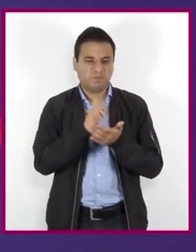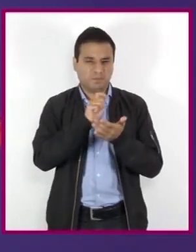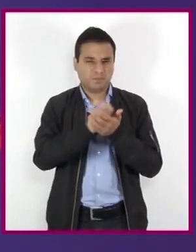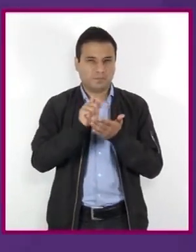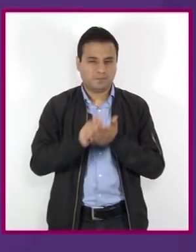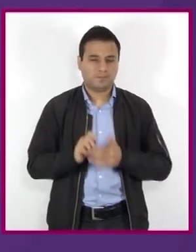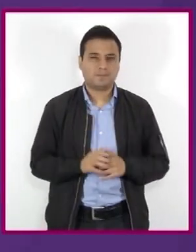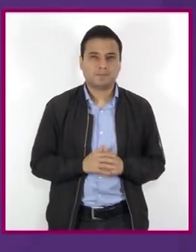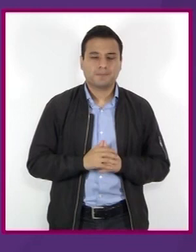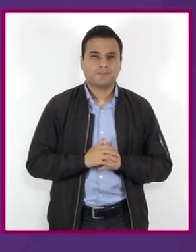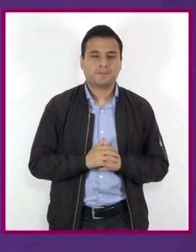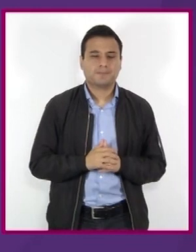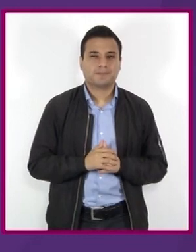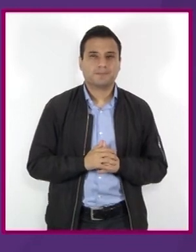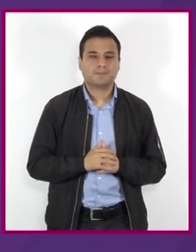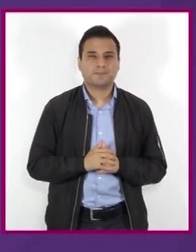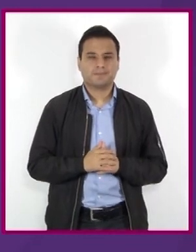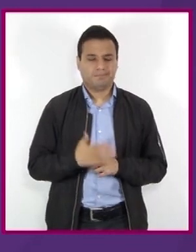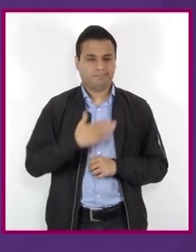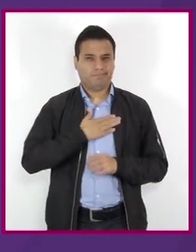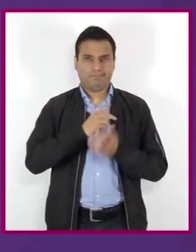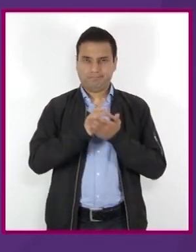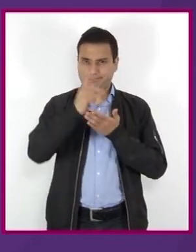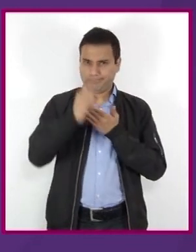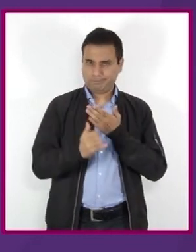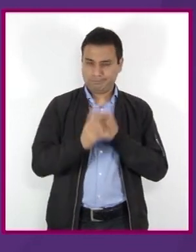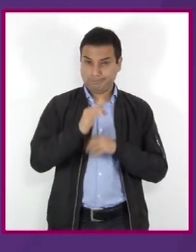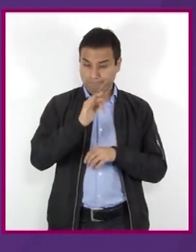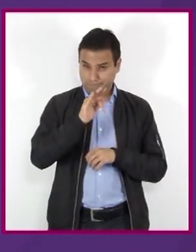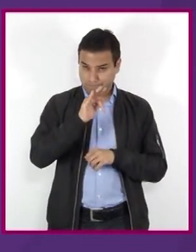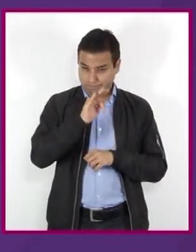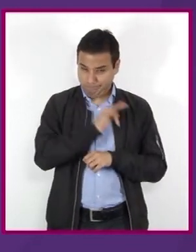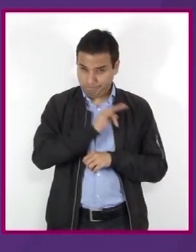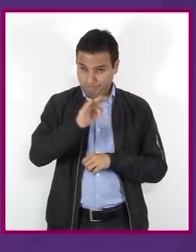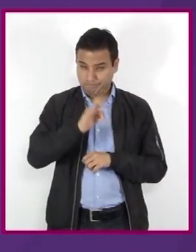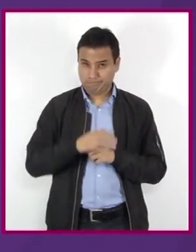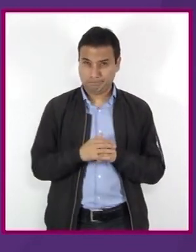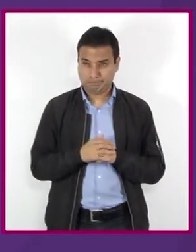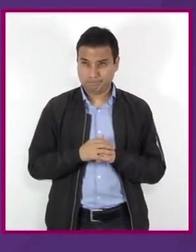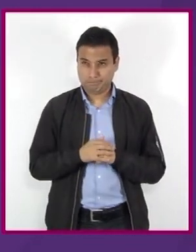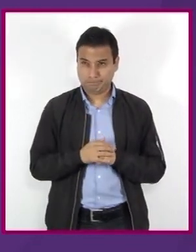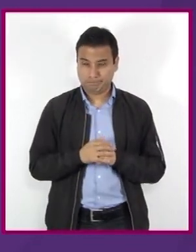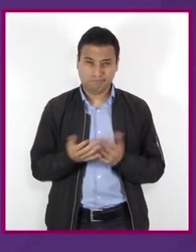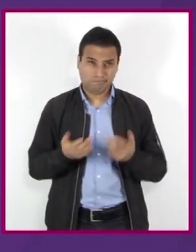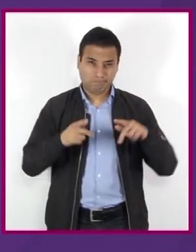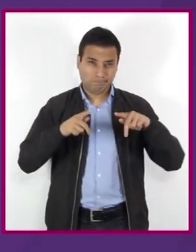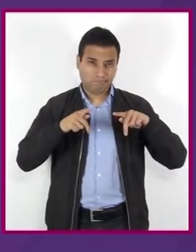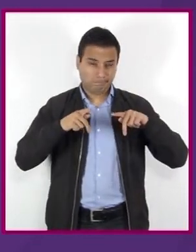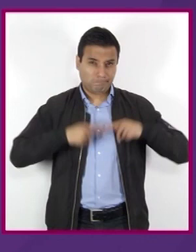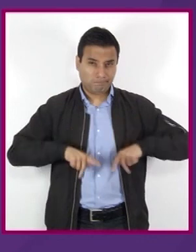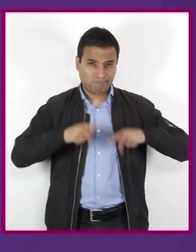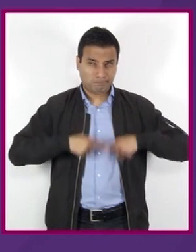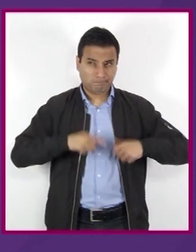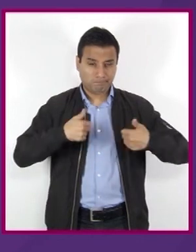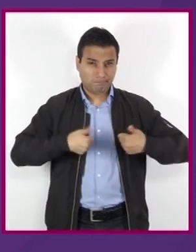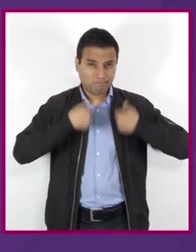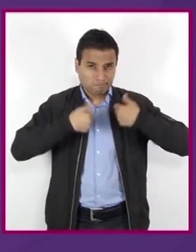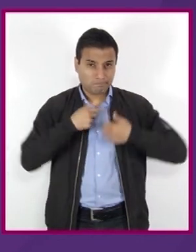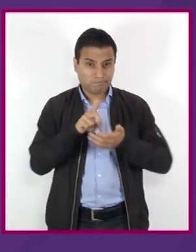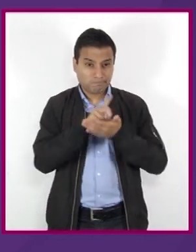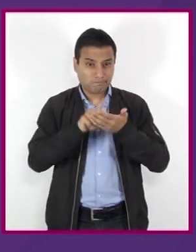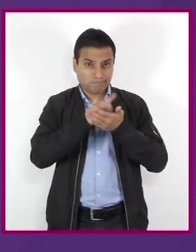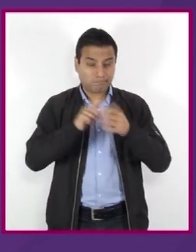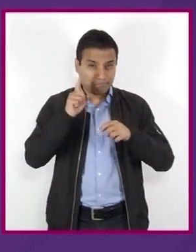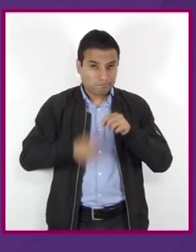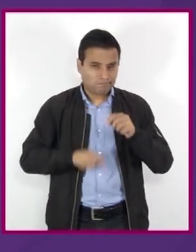química. ¿Mi proyecto puede contribuir a evitar el consumo de drogas en los adolescentes de mi comunidad?